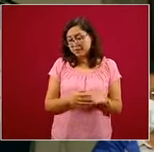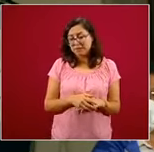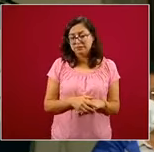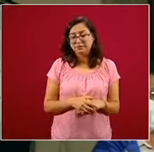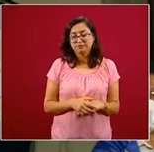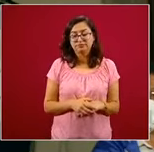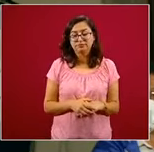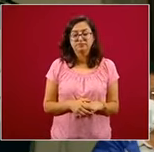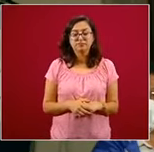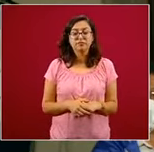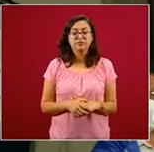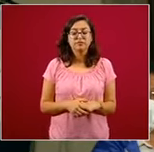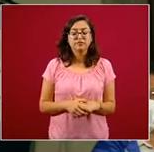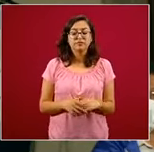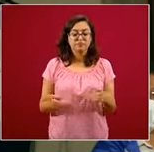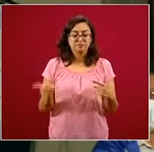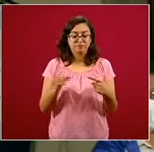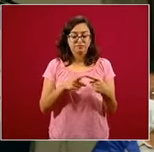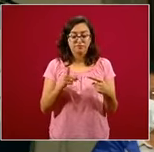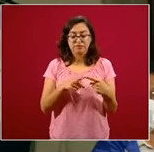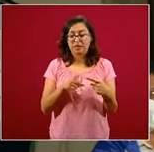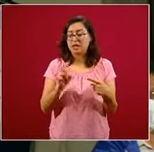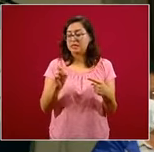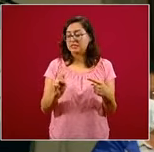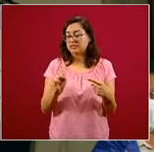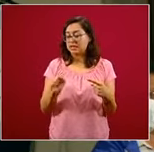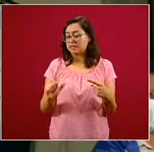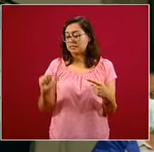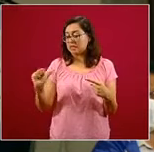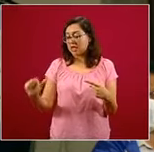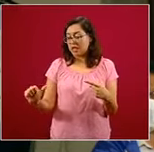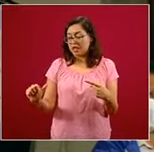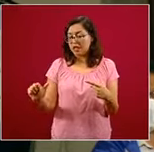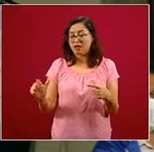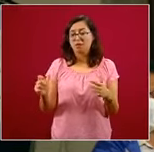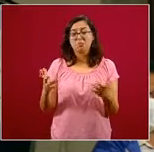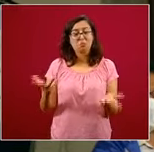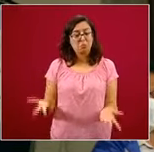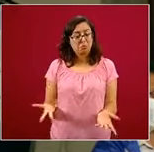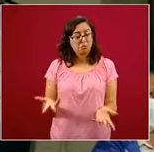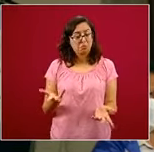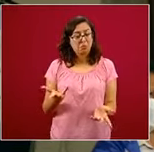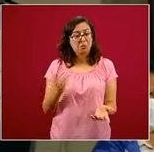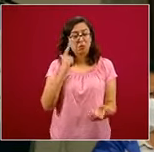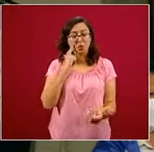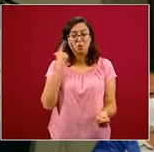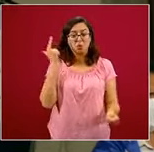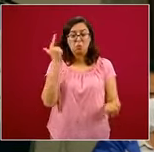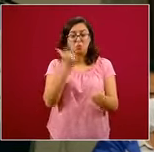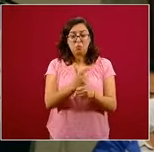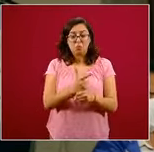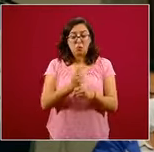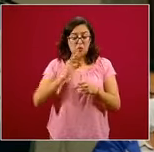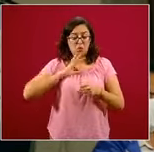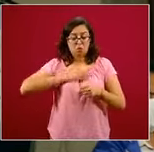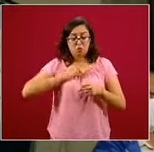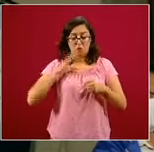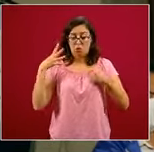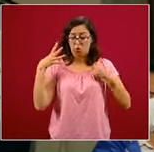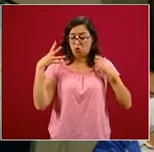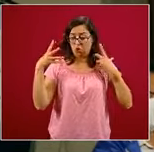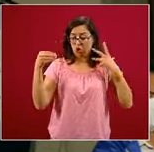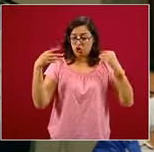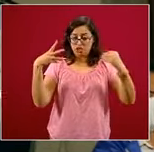¿Ha documentado la Secretaría de Salud una correlación entre los altos índices de contagios